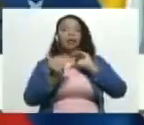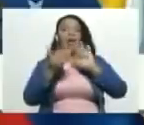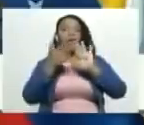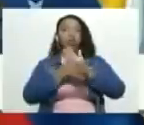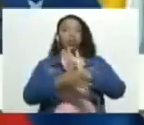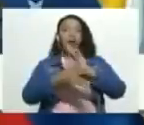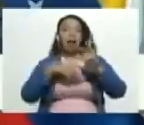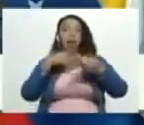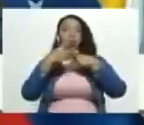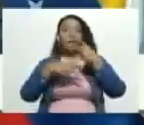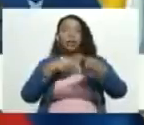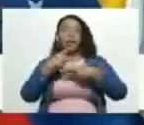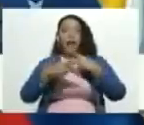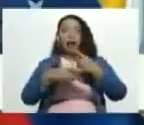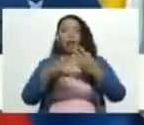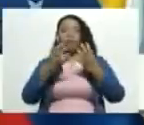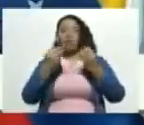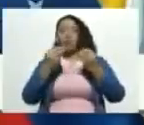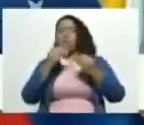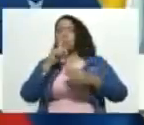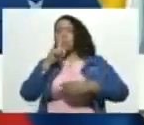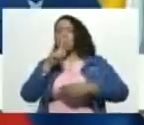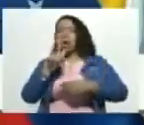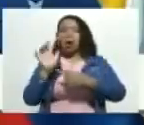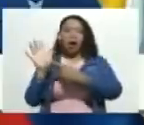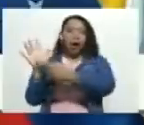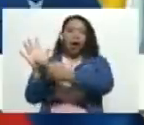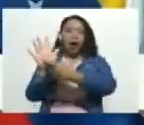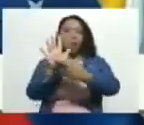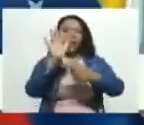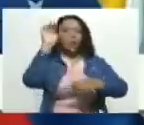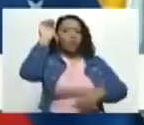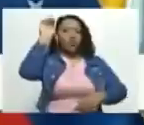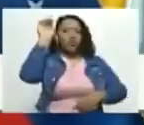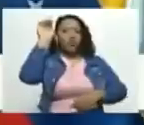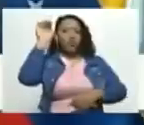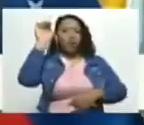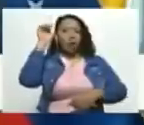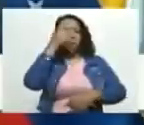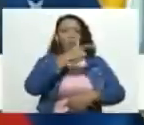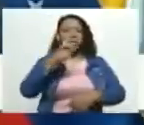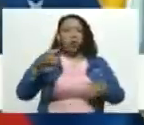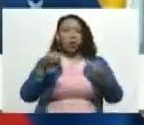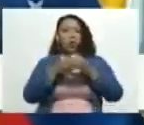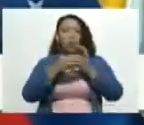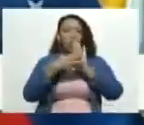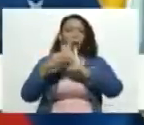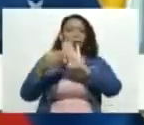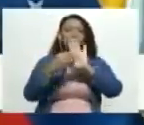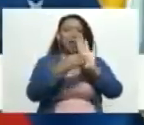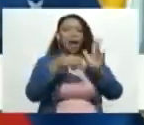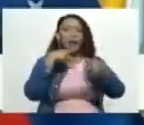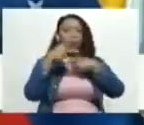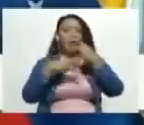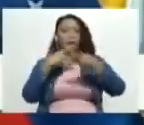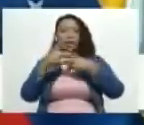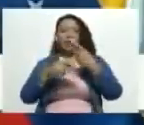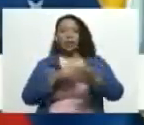un muy mal ejemplo para las futuras generaciones que quieren militar en la política